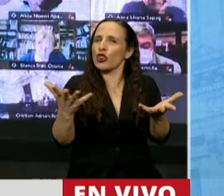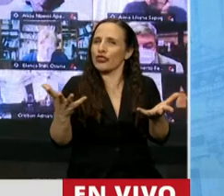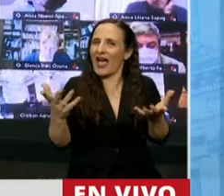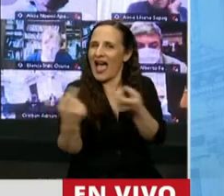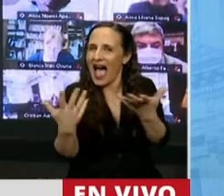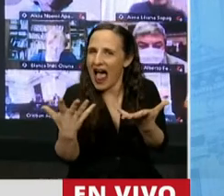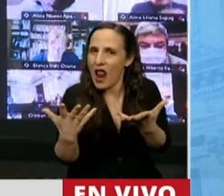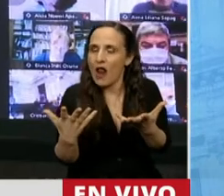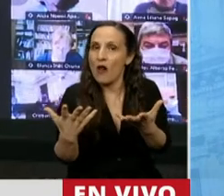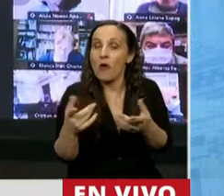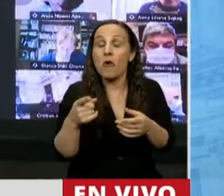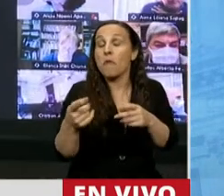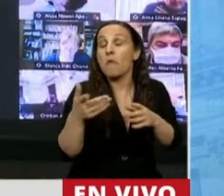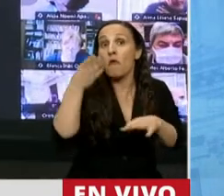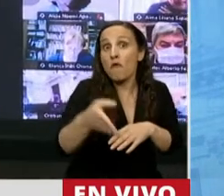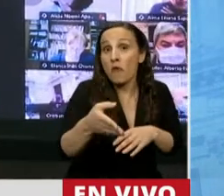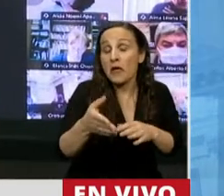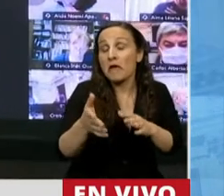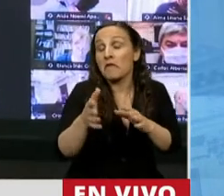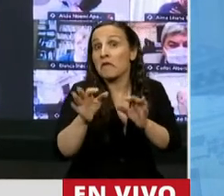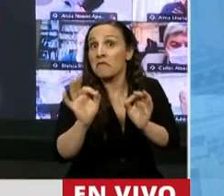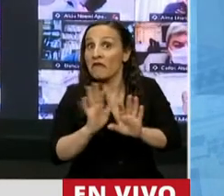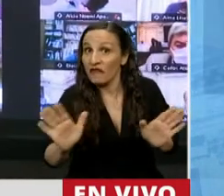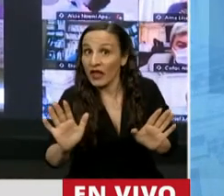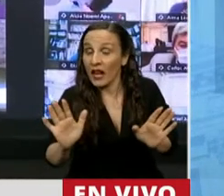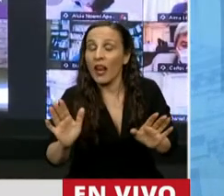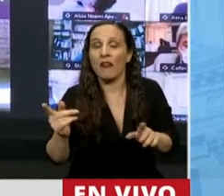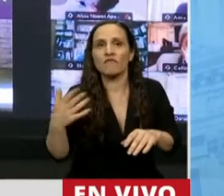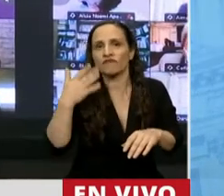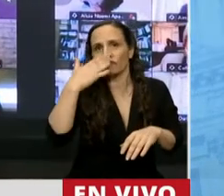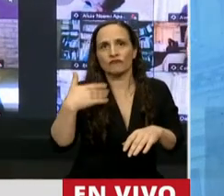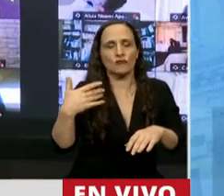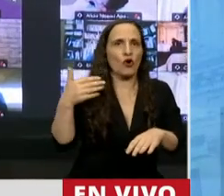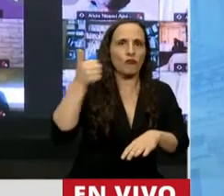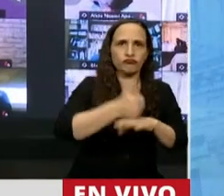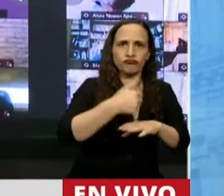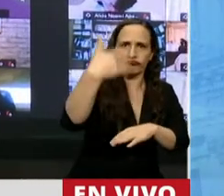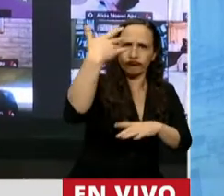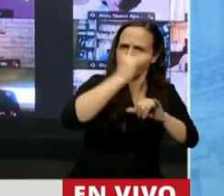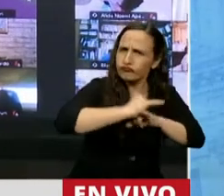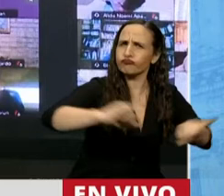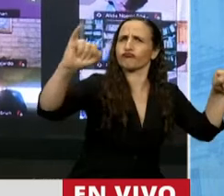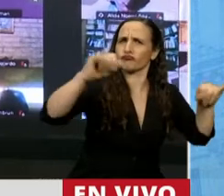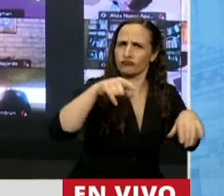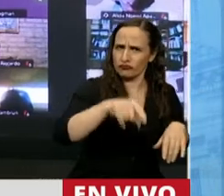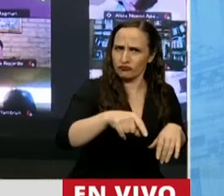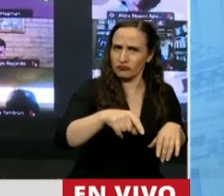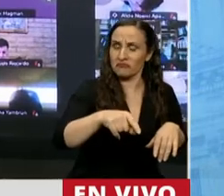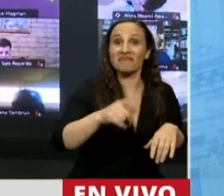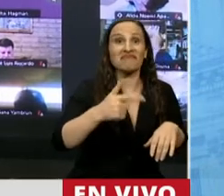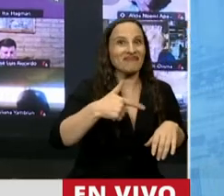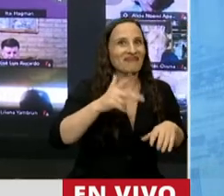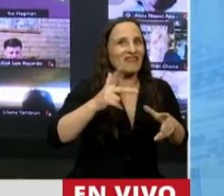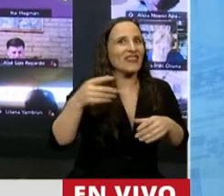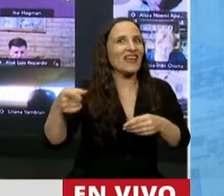vez que terminó esa escena, dije públicamente lo que había hecho y lo nombré al contador